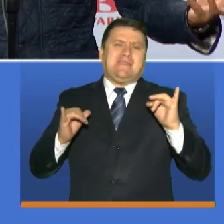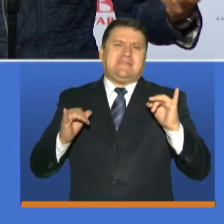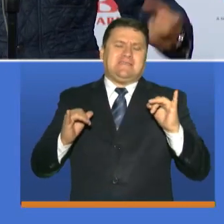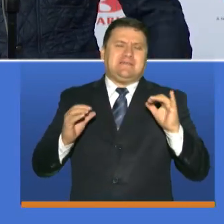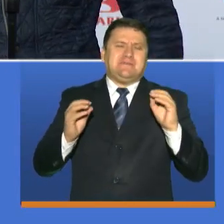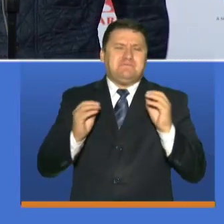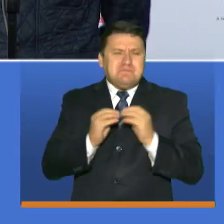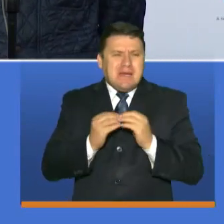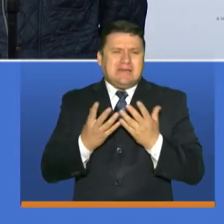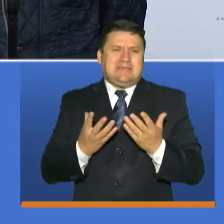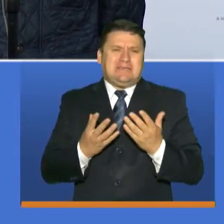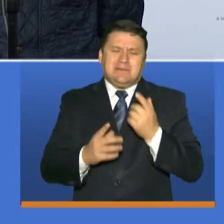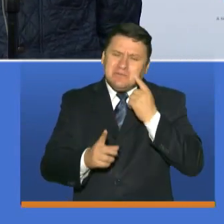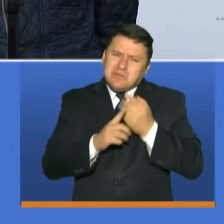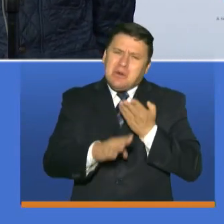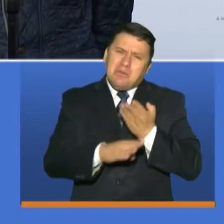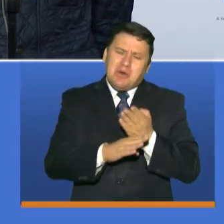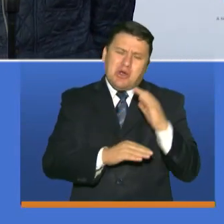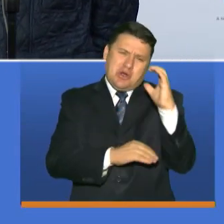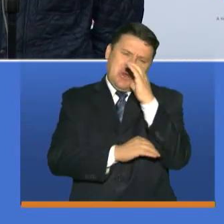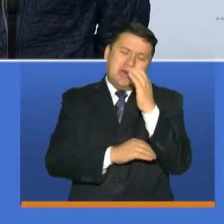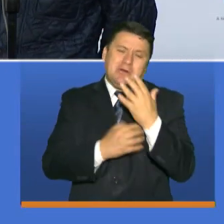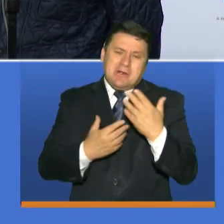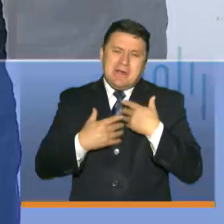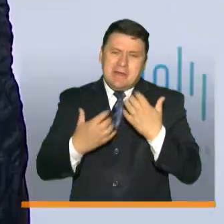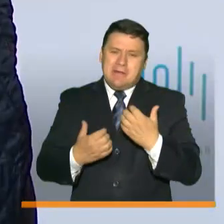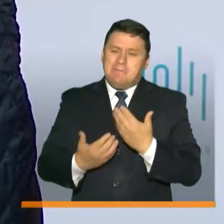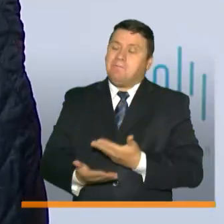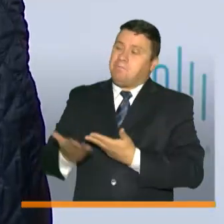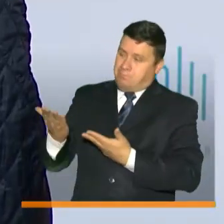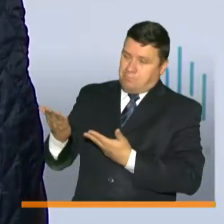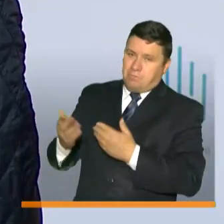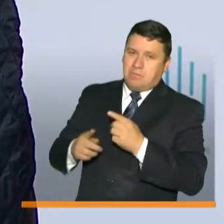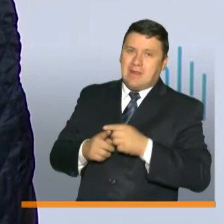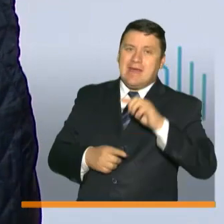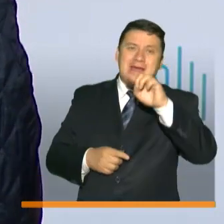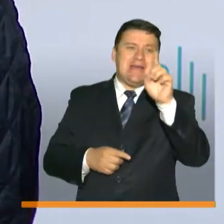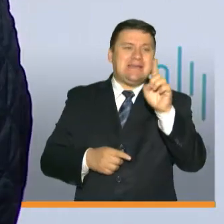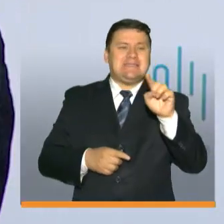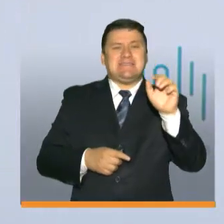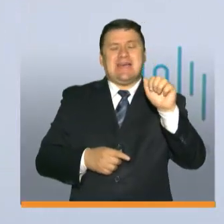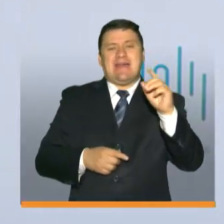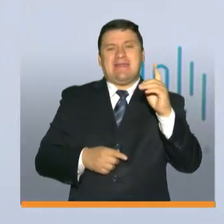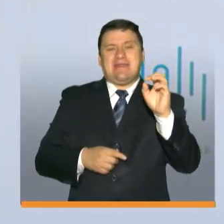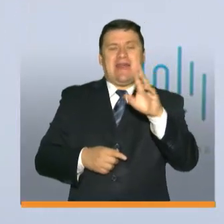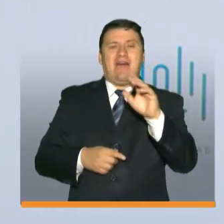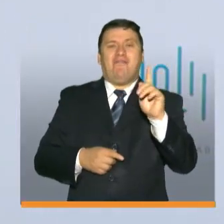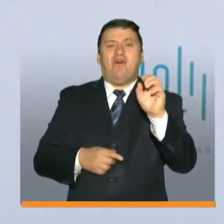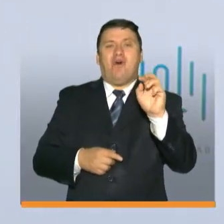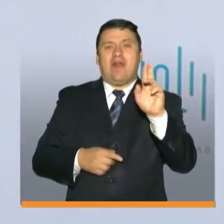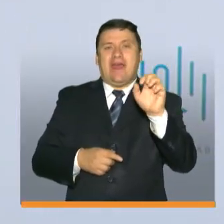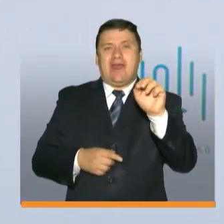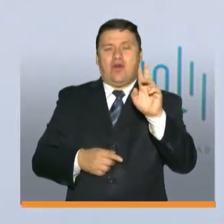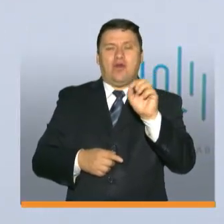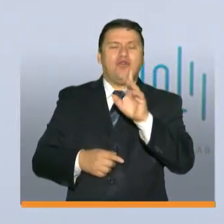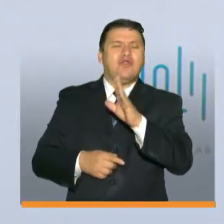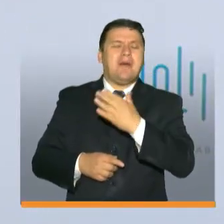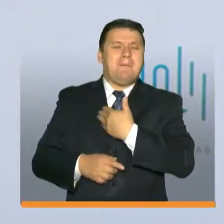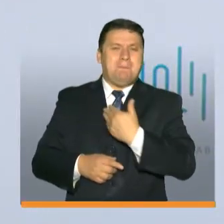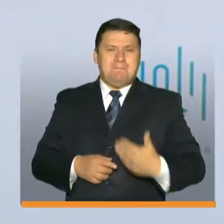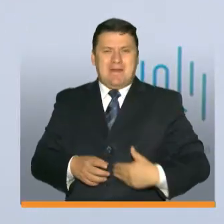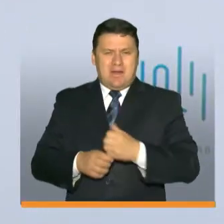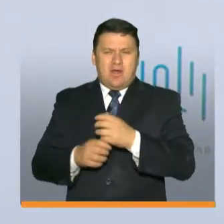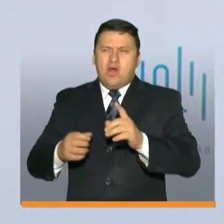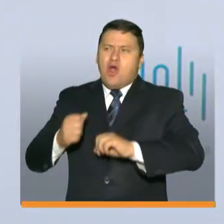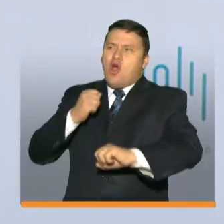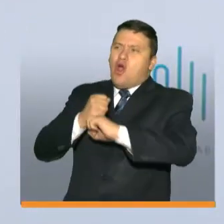por lo material tiene que ver con ese propósito país. Así que quiero darle la palabra a Sandra Forero presidenta del Consejo de Gran Vida Nacional que nos contará cómo